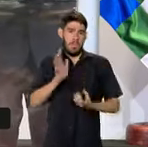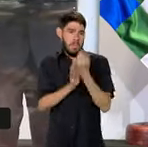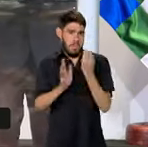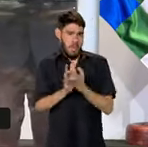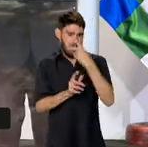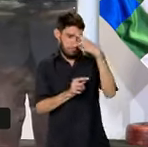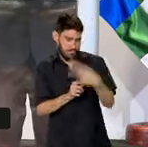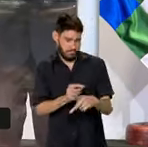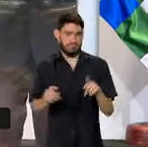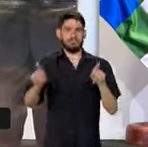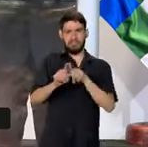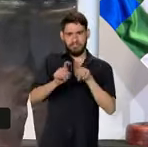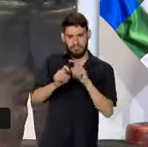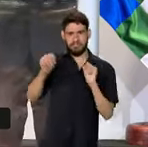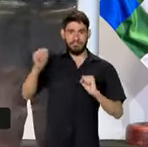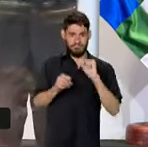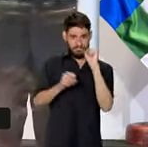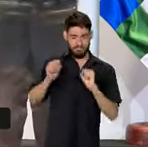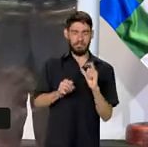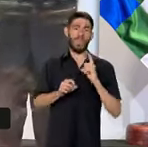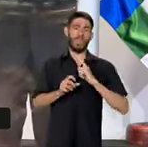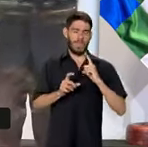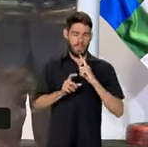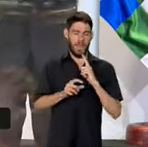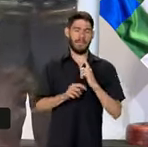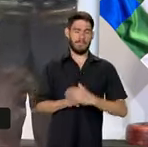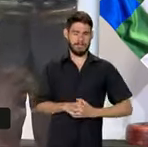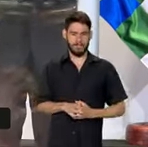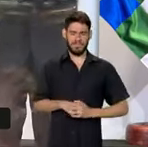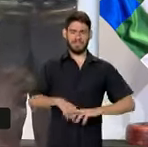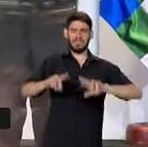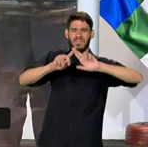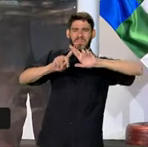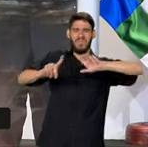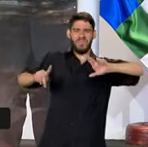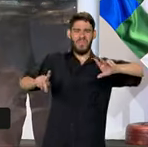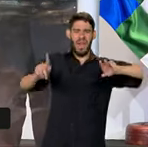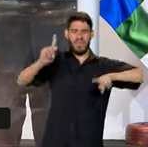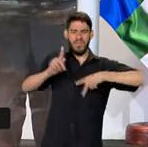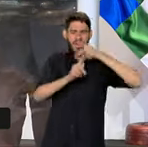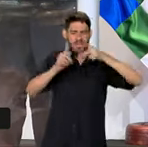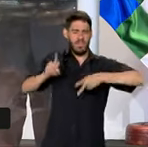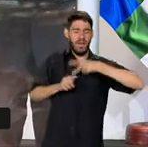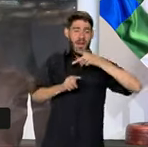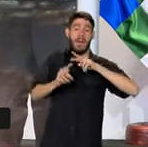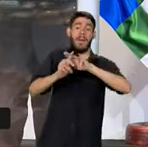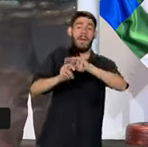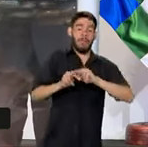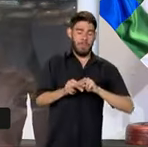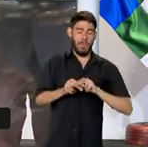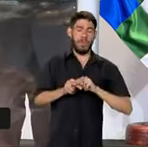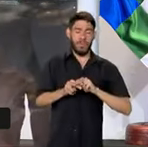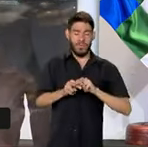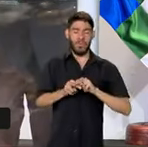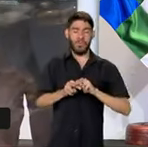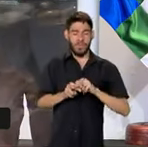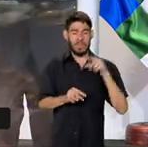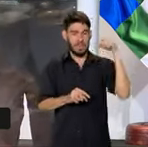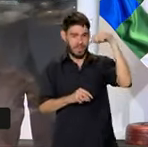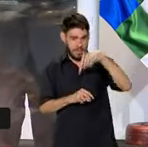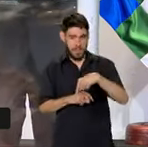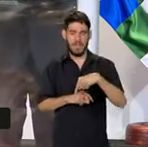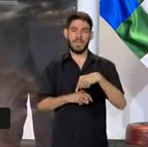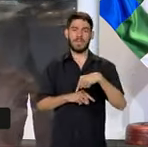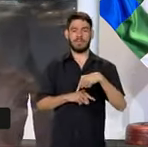agroindustrial y producción industrial. Tenemos tantas cosas para hablar. Y por eso estamos aquí